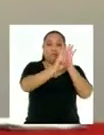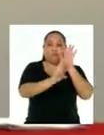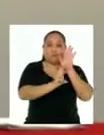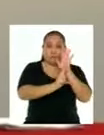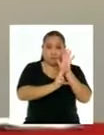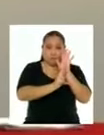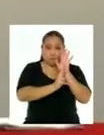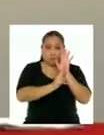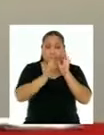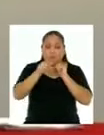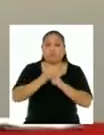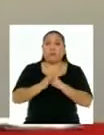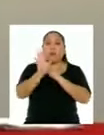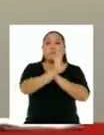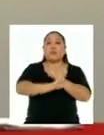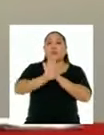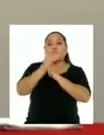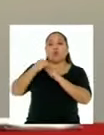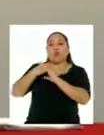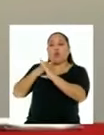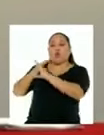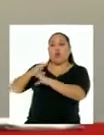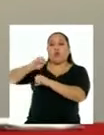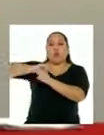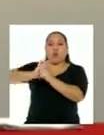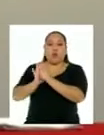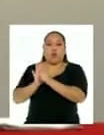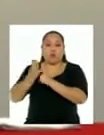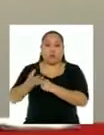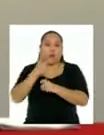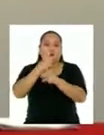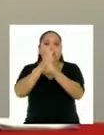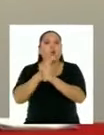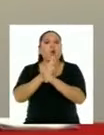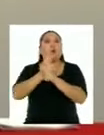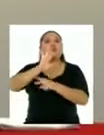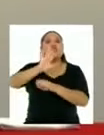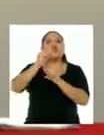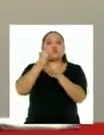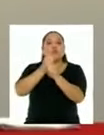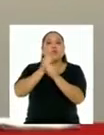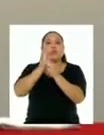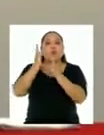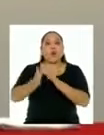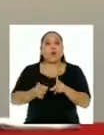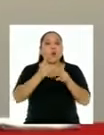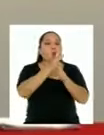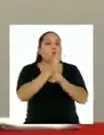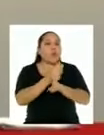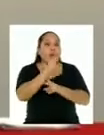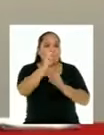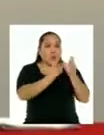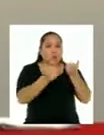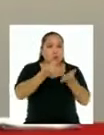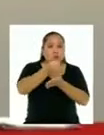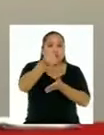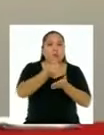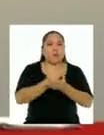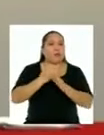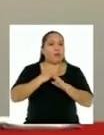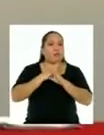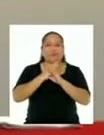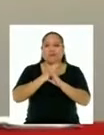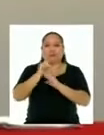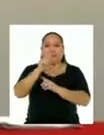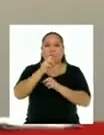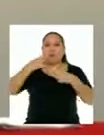bioseguridad contra la COVID-19, a fin de cuidar a su fuerza laboral y a sus clientes, y así evitar situaciones que